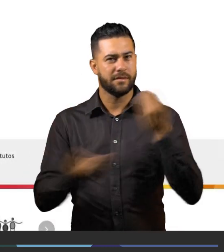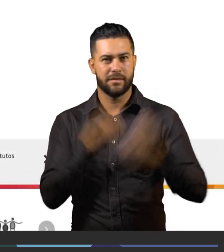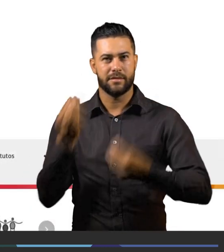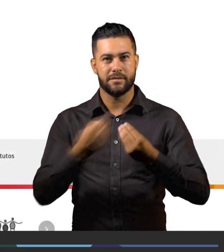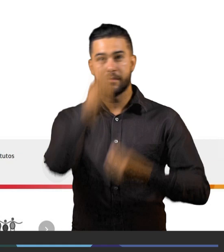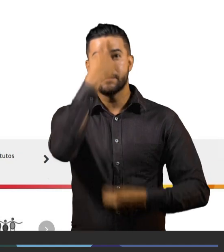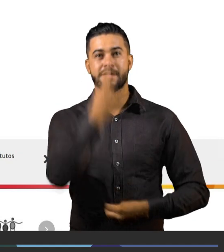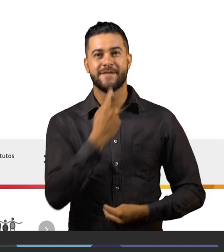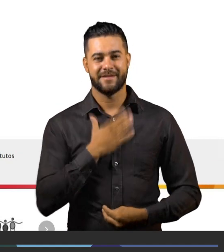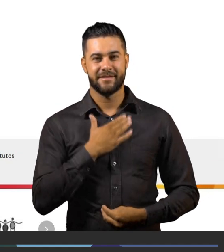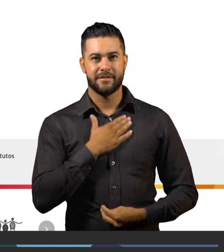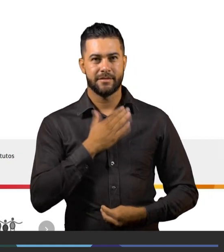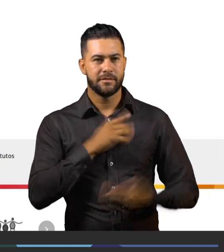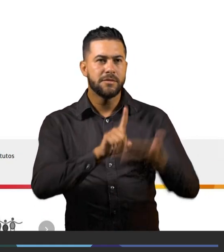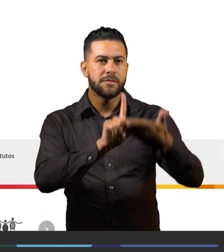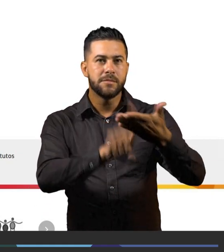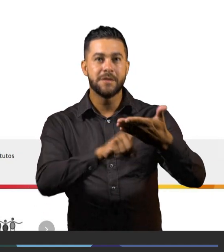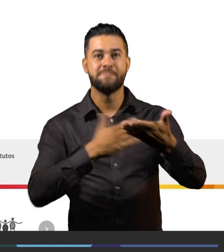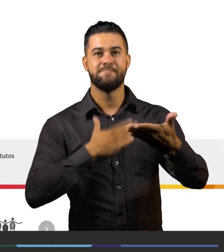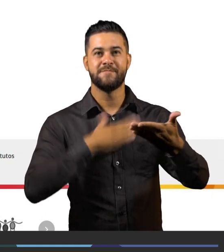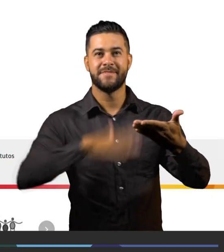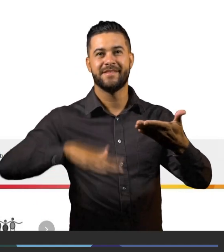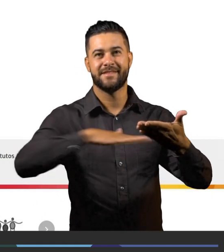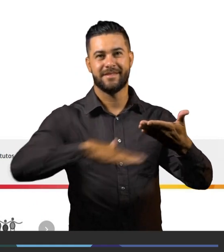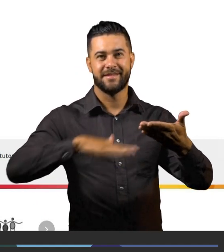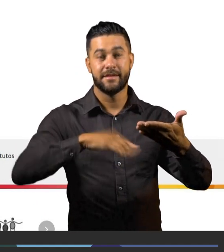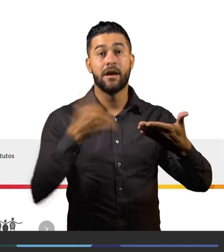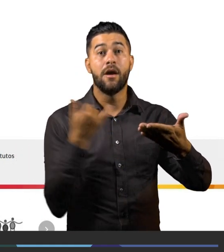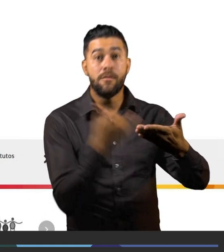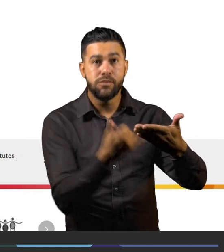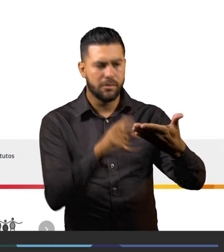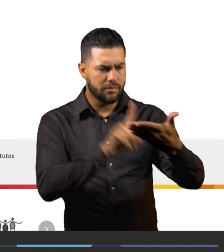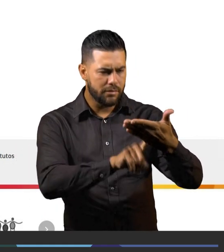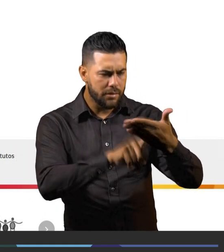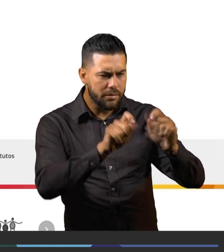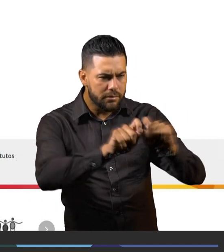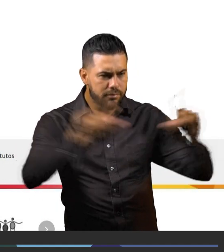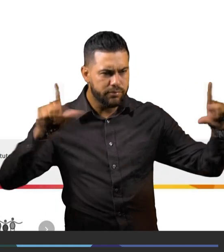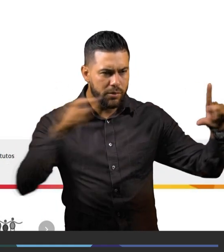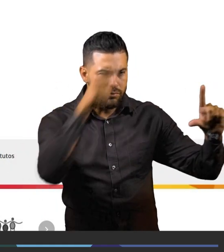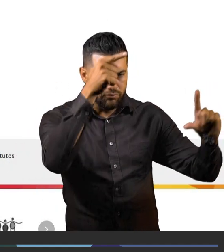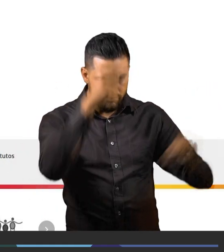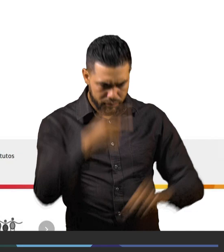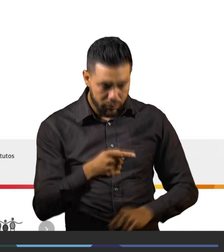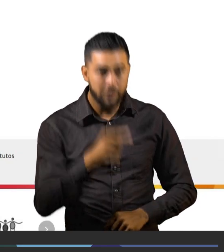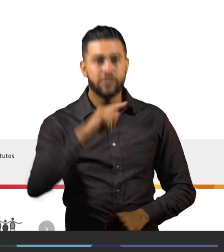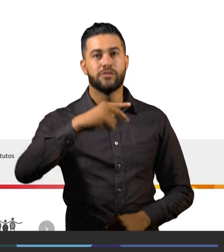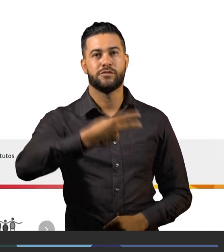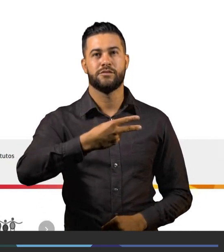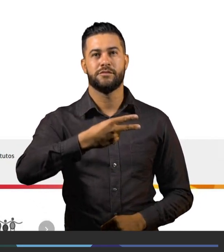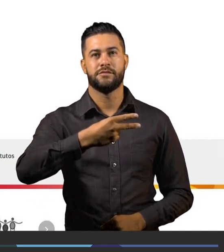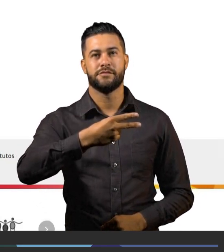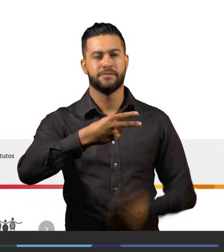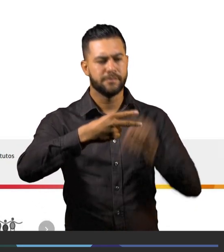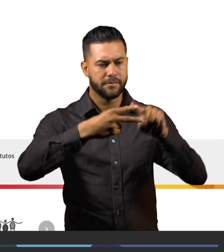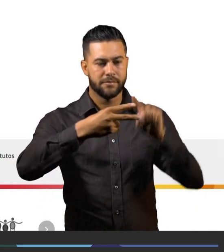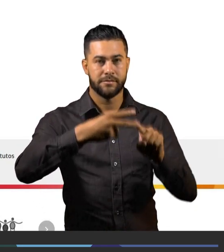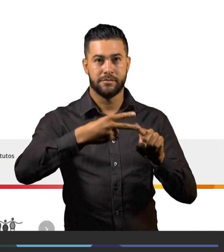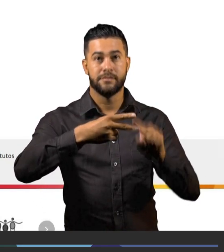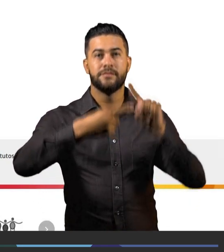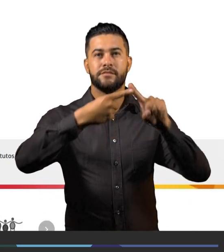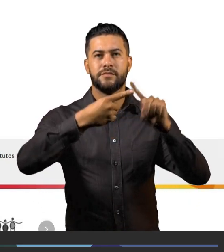perfil haciendo clic en Mi sitio. En este punto, encontrarás dos opciones. 1.